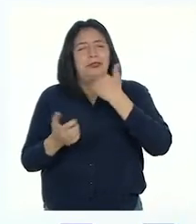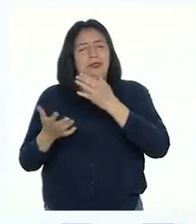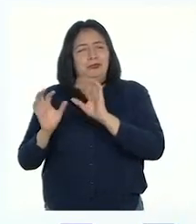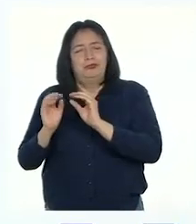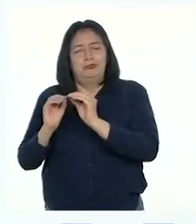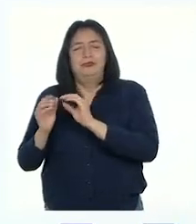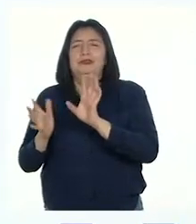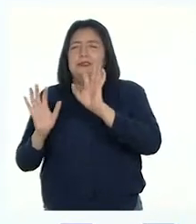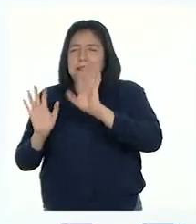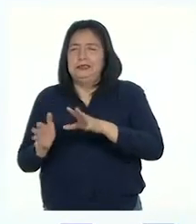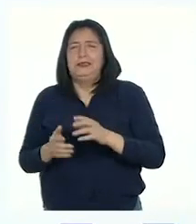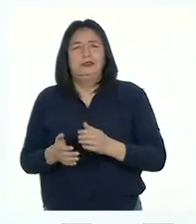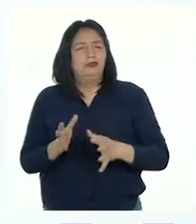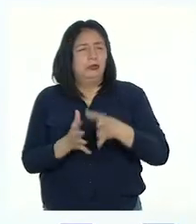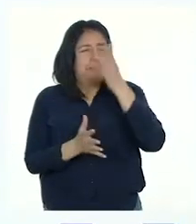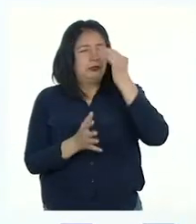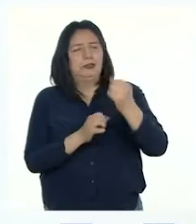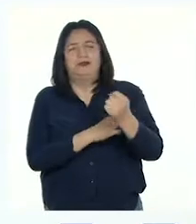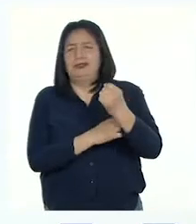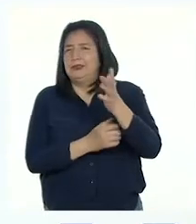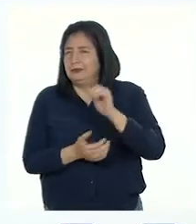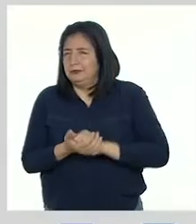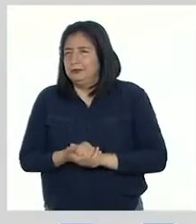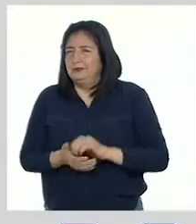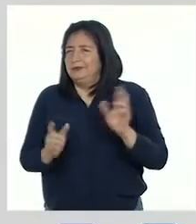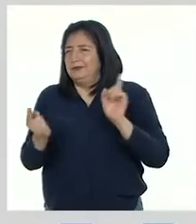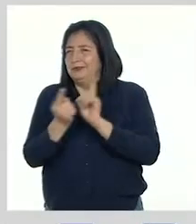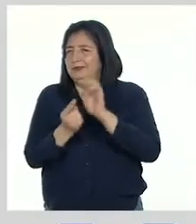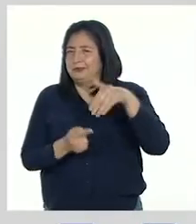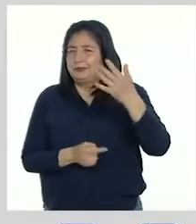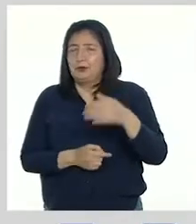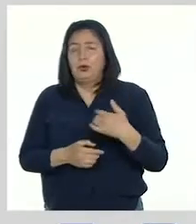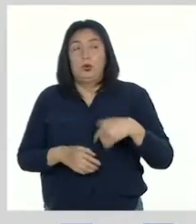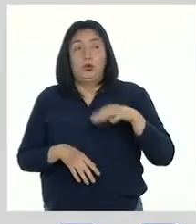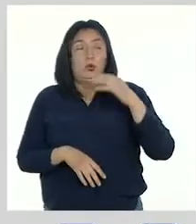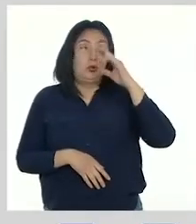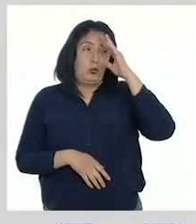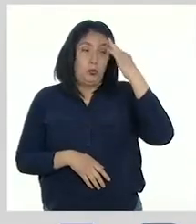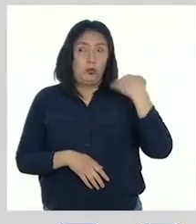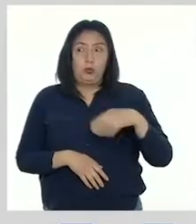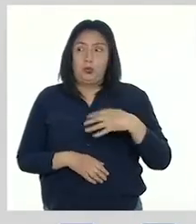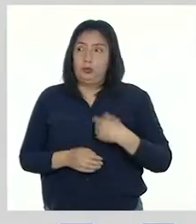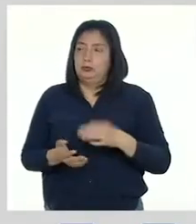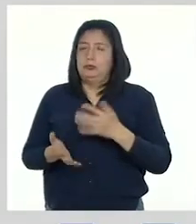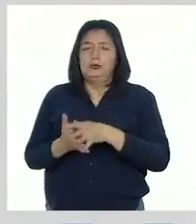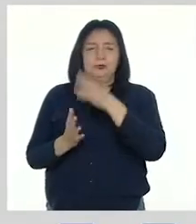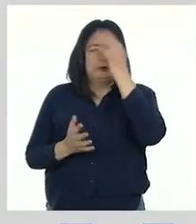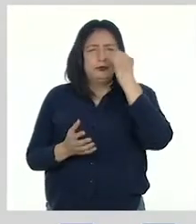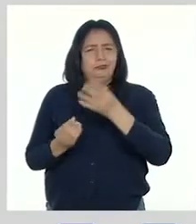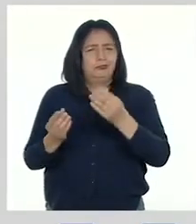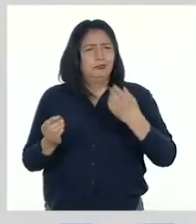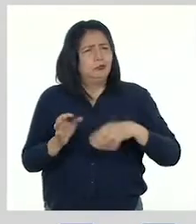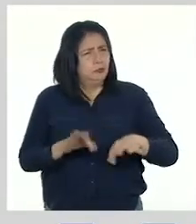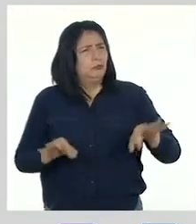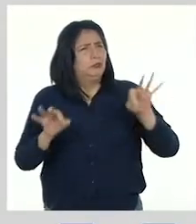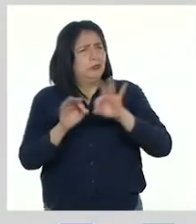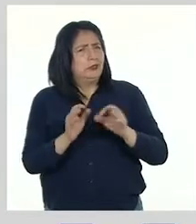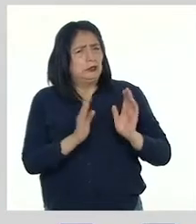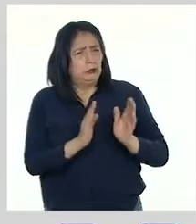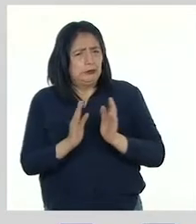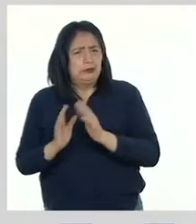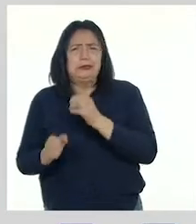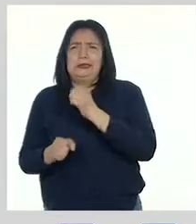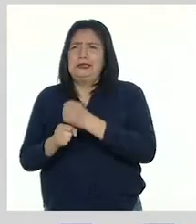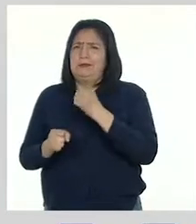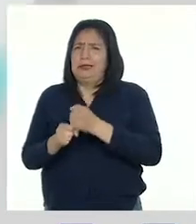sus aprendizajes. ¡Hasta pronto! ¡Uf! Hoy día hemos aprendido muchísimo sobre la importancia de organizar